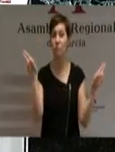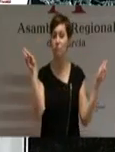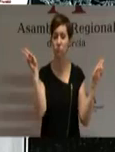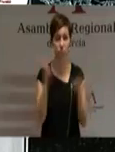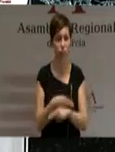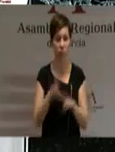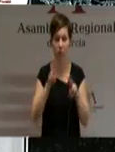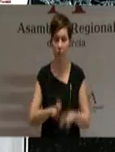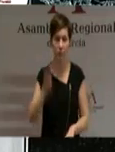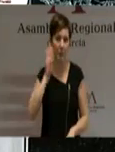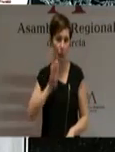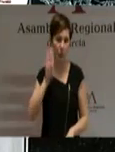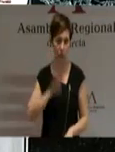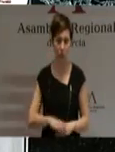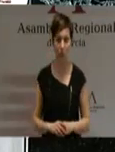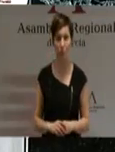inflexible.